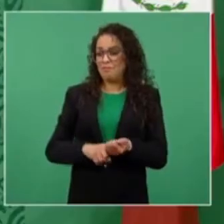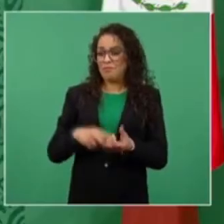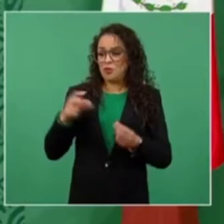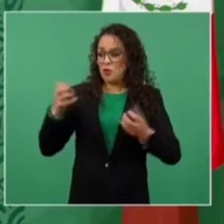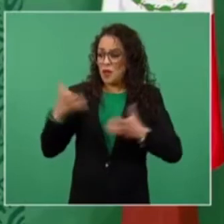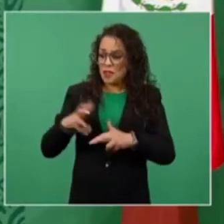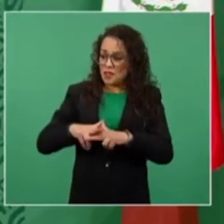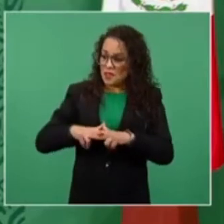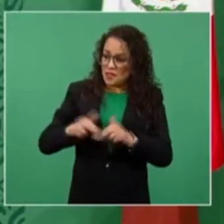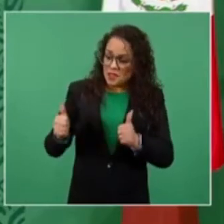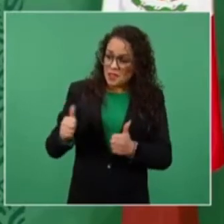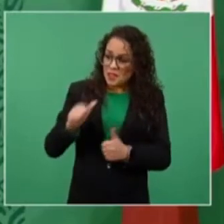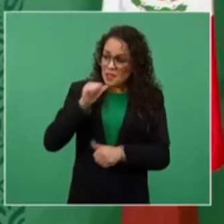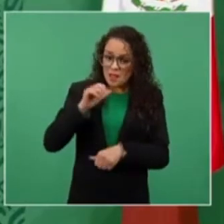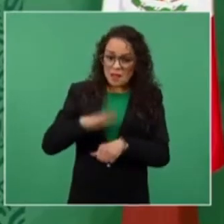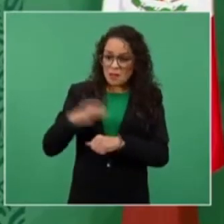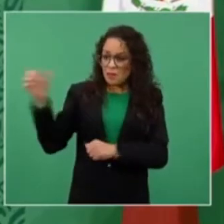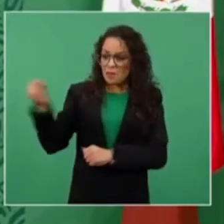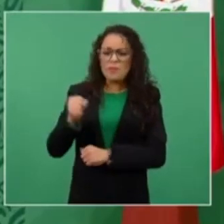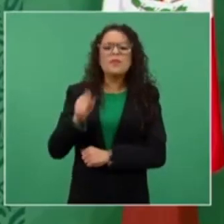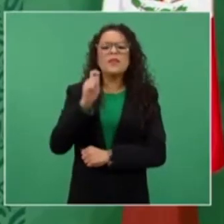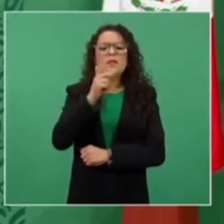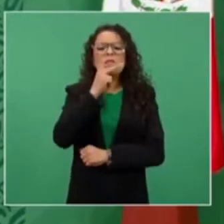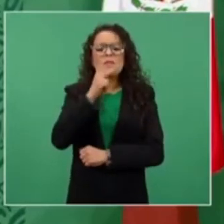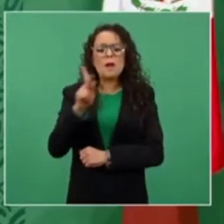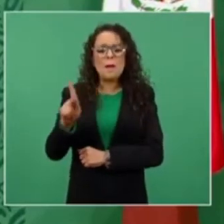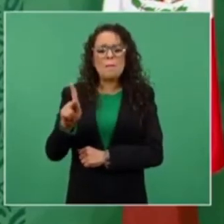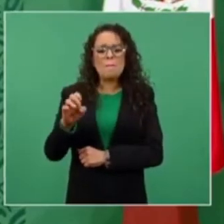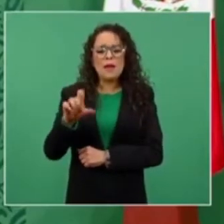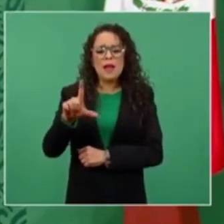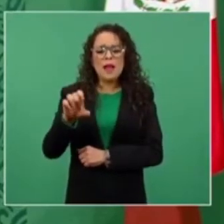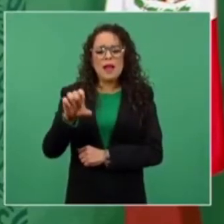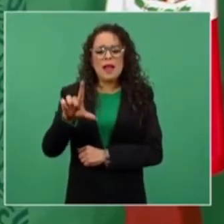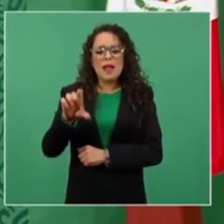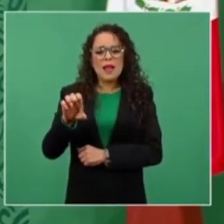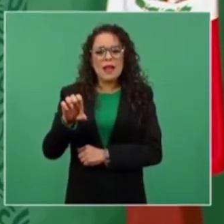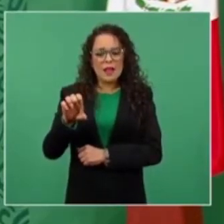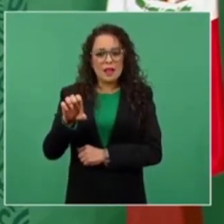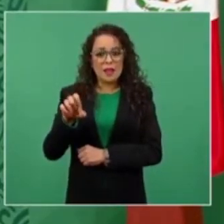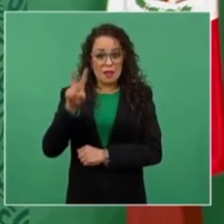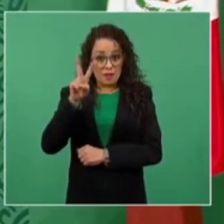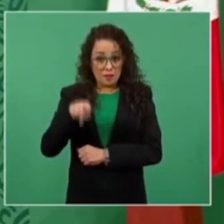Vean qué cosa es un pelele, es interesante,